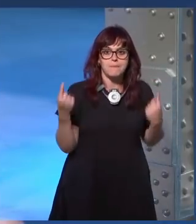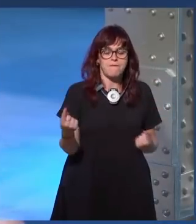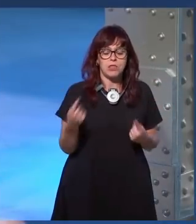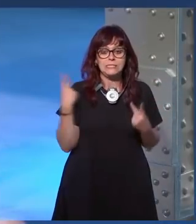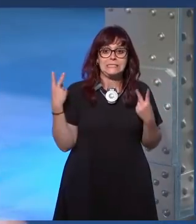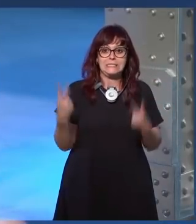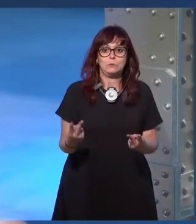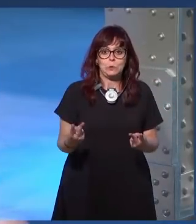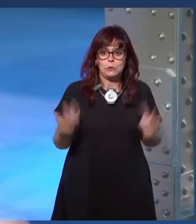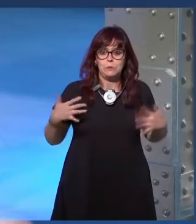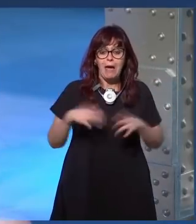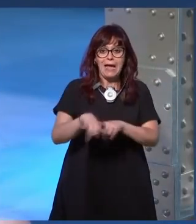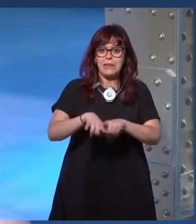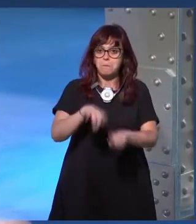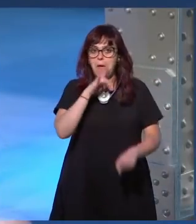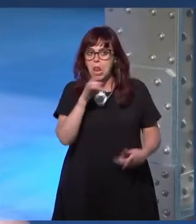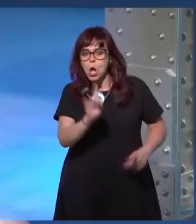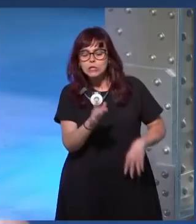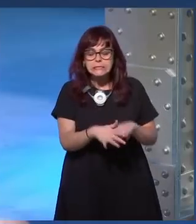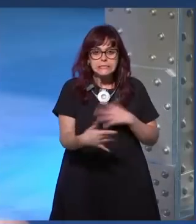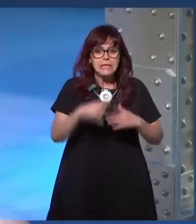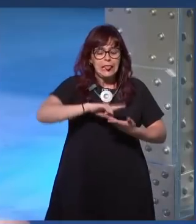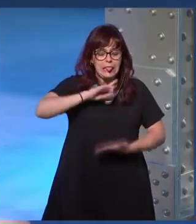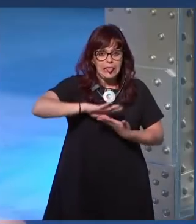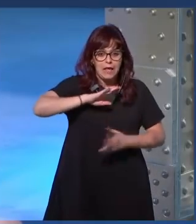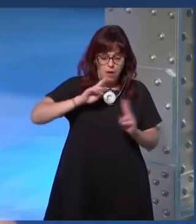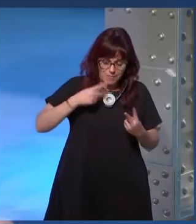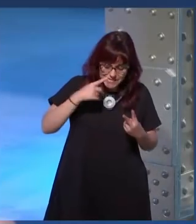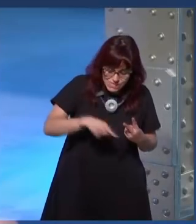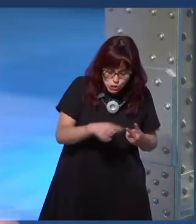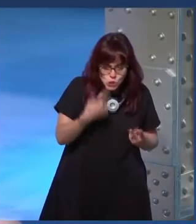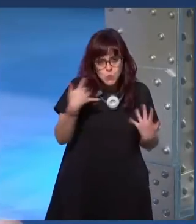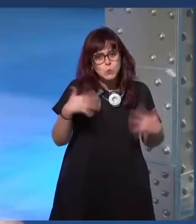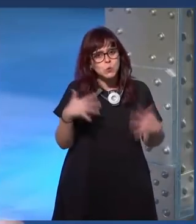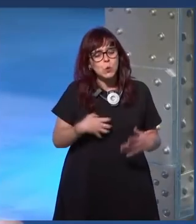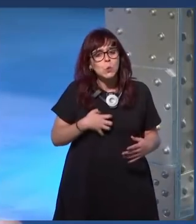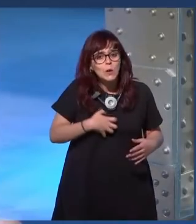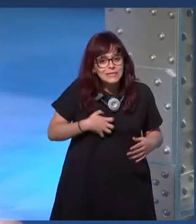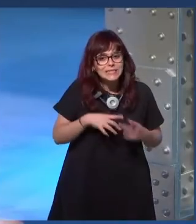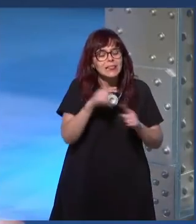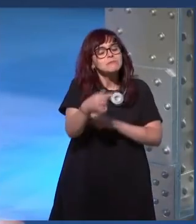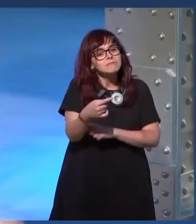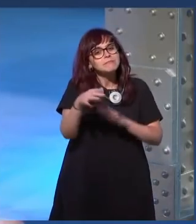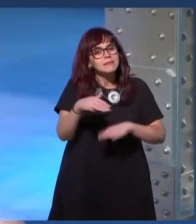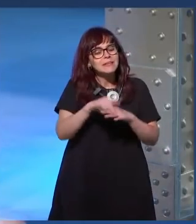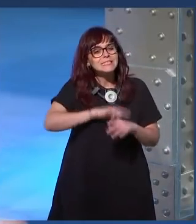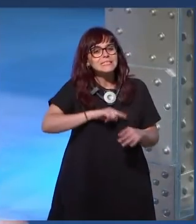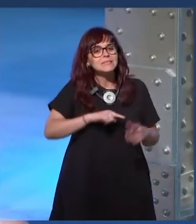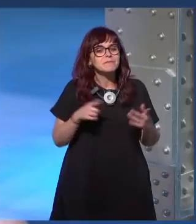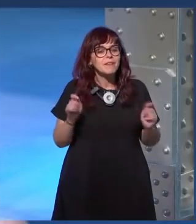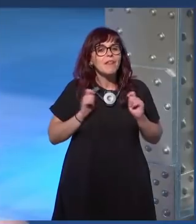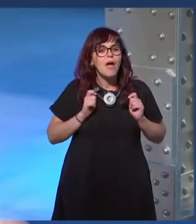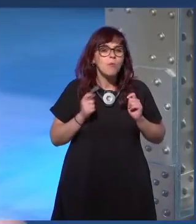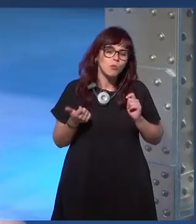el segundo libro y las críticas no han estado mal dice yo no sé si voy a ser capaz esto de volver a reproducirlo y creo que ser un poquito